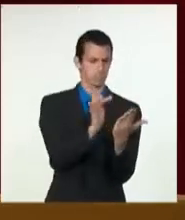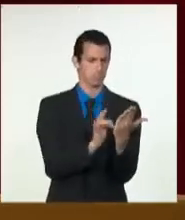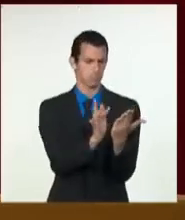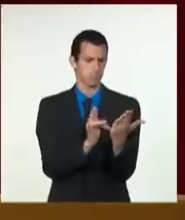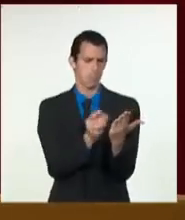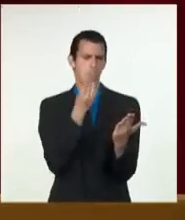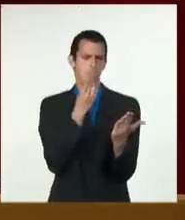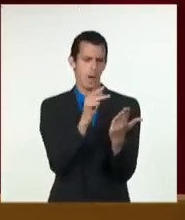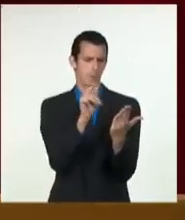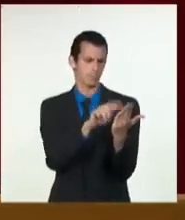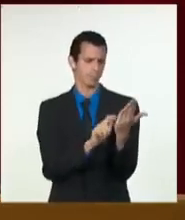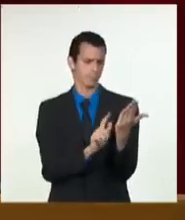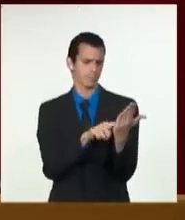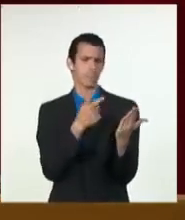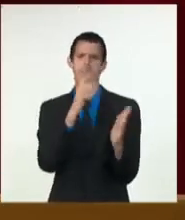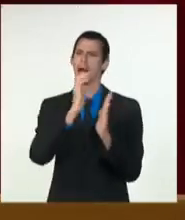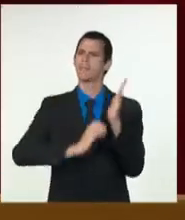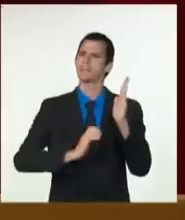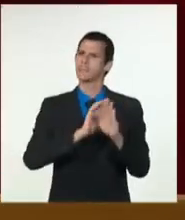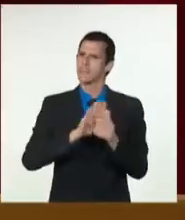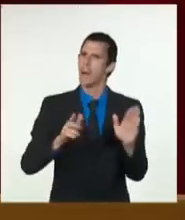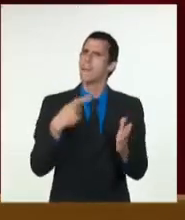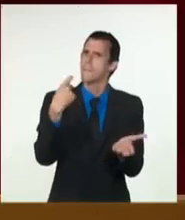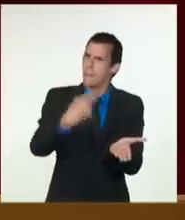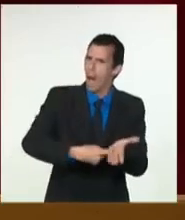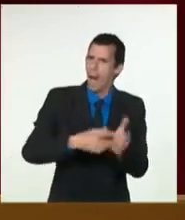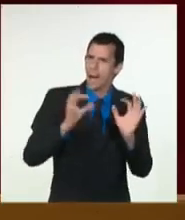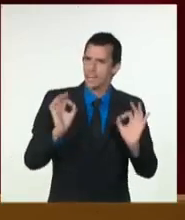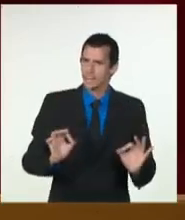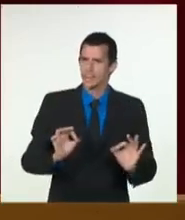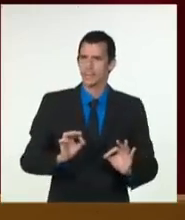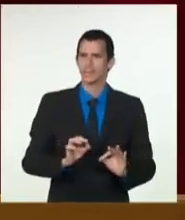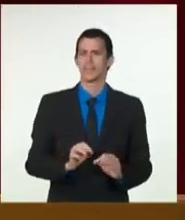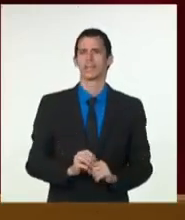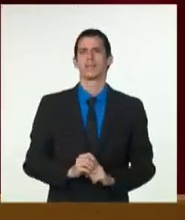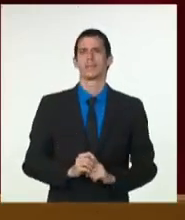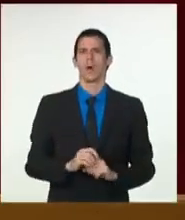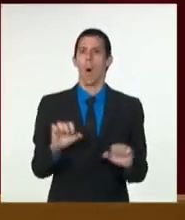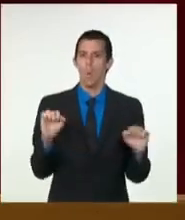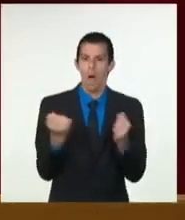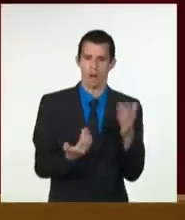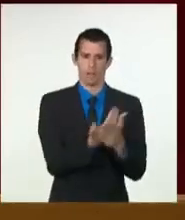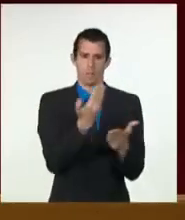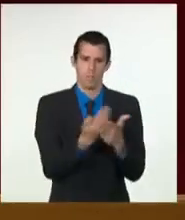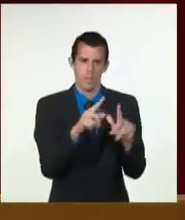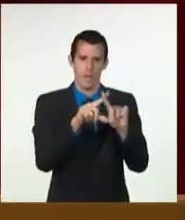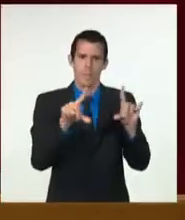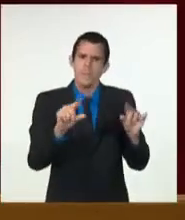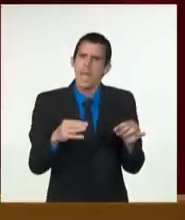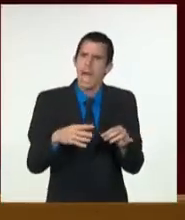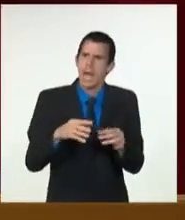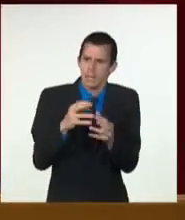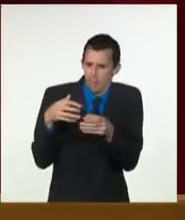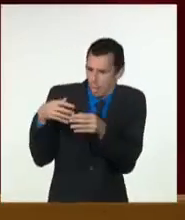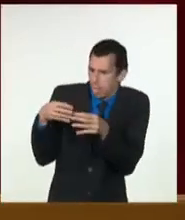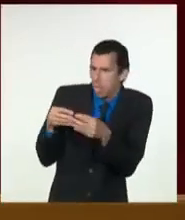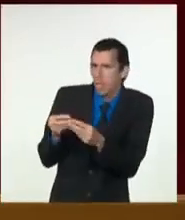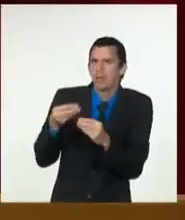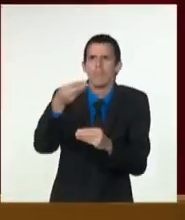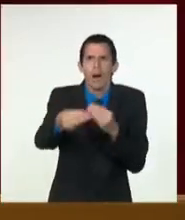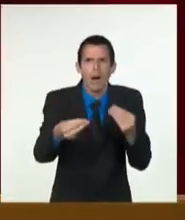favorece la disciplina fiscal y la bancarización de los hechos económicos, incluido su legitimidad.